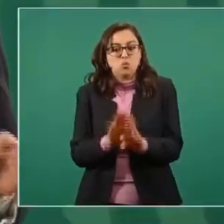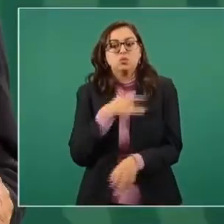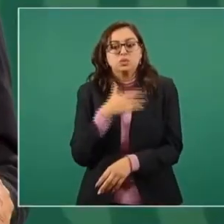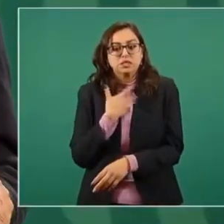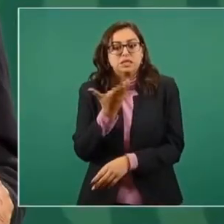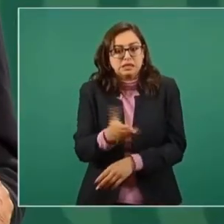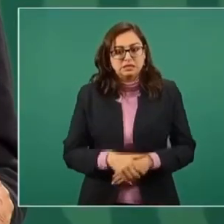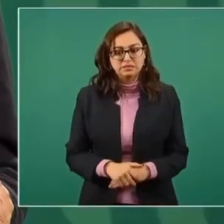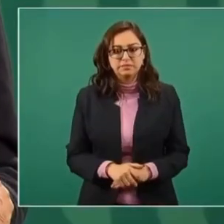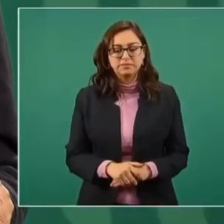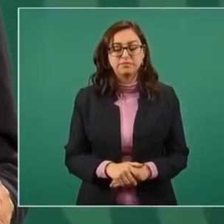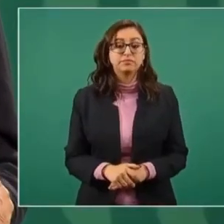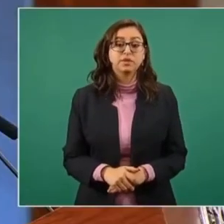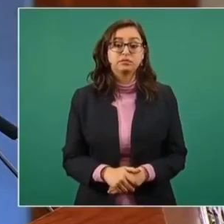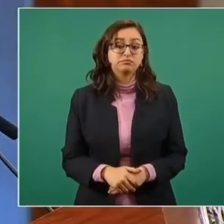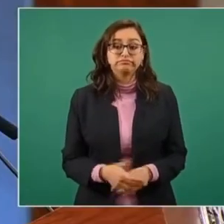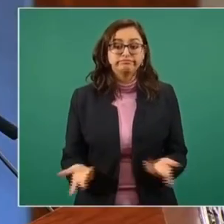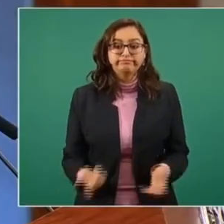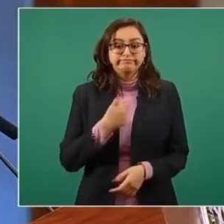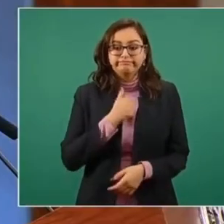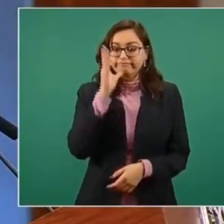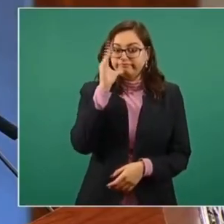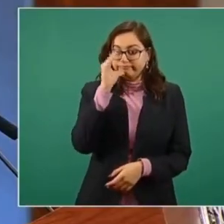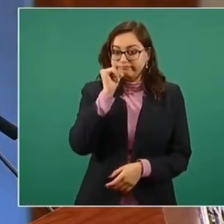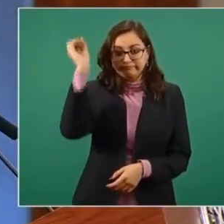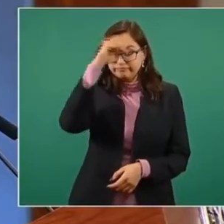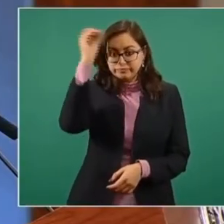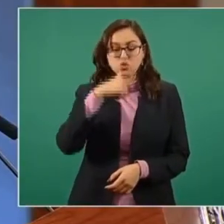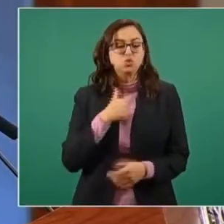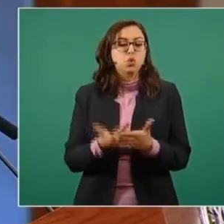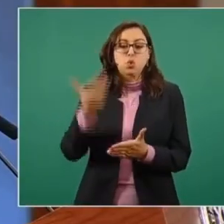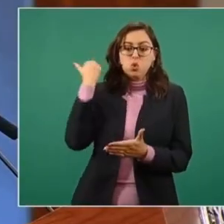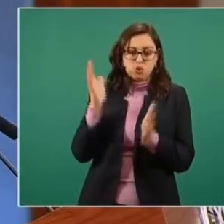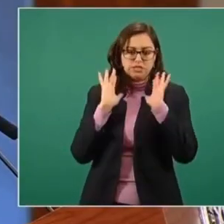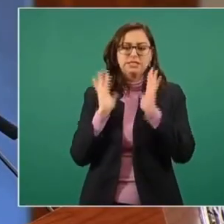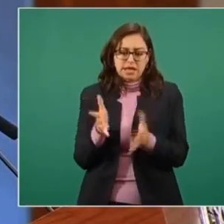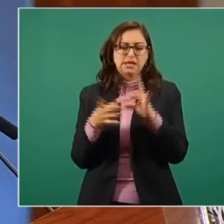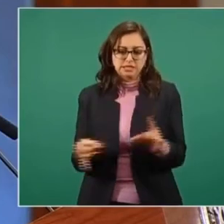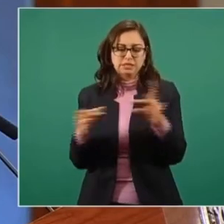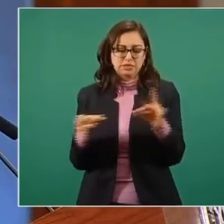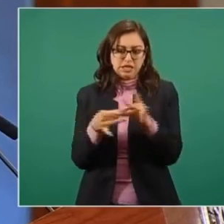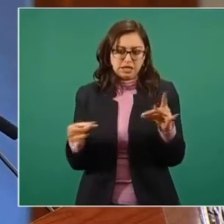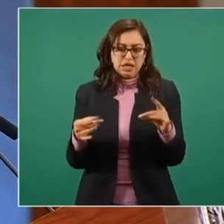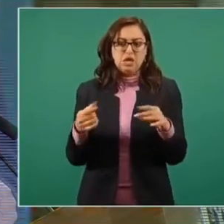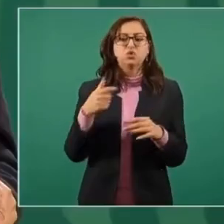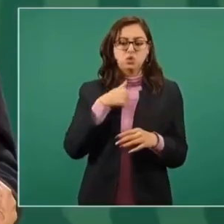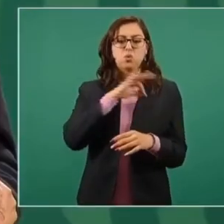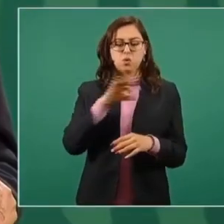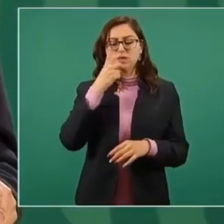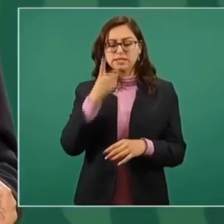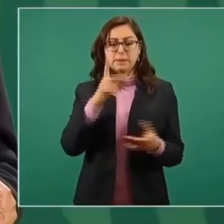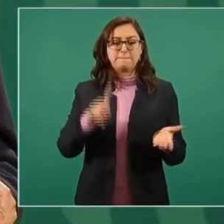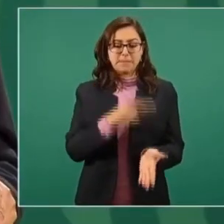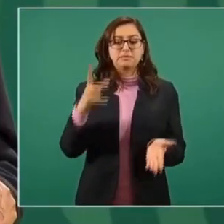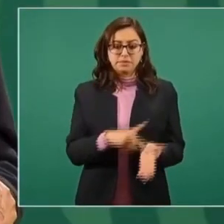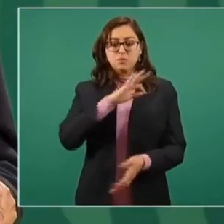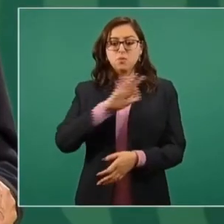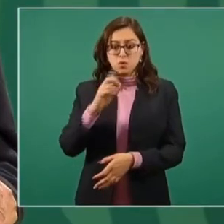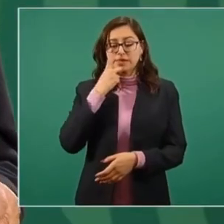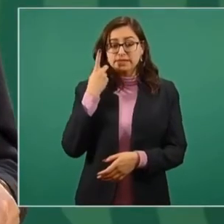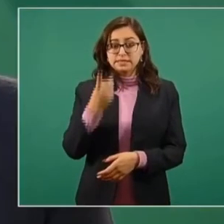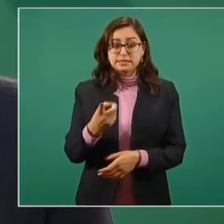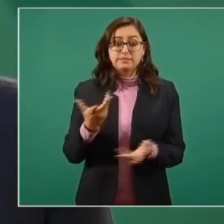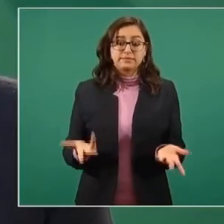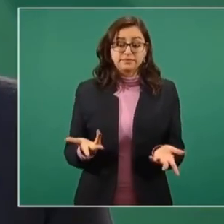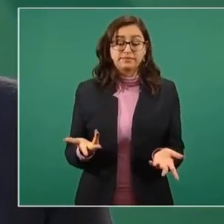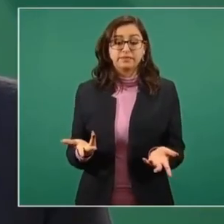Pues yo no opino ya de mi punto de vista en una ocasión, ya dije, y eso sí, lo puedo repetir, que son